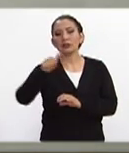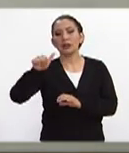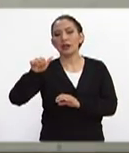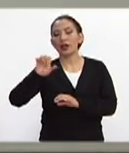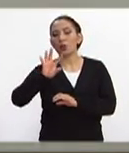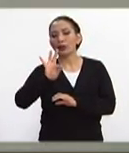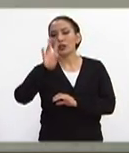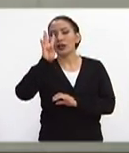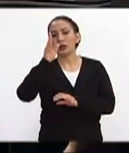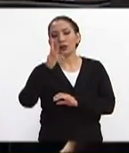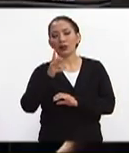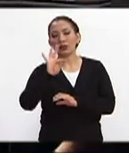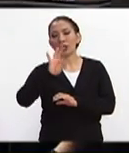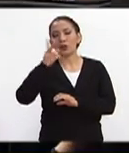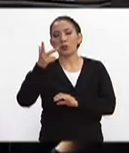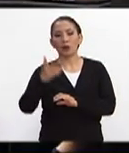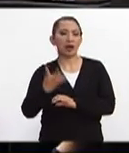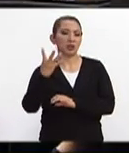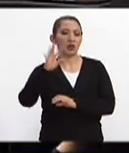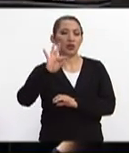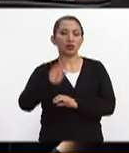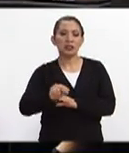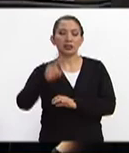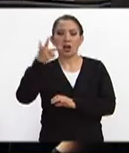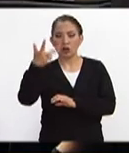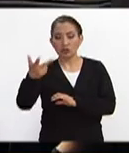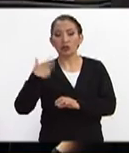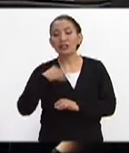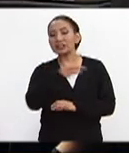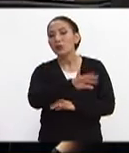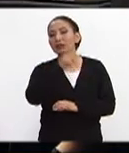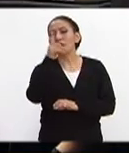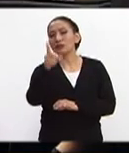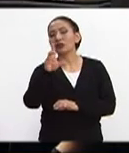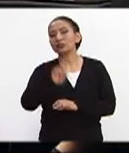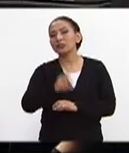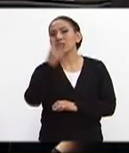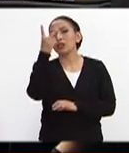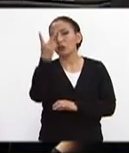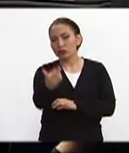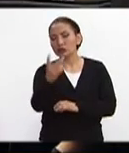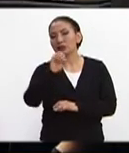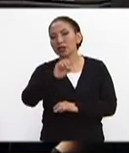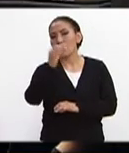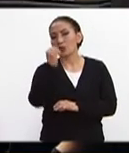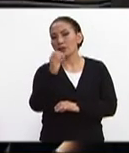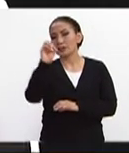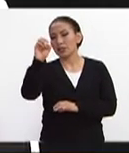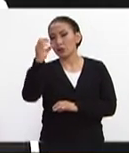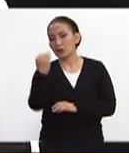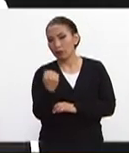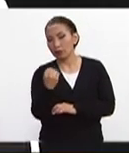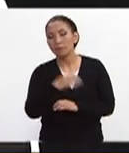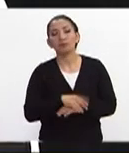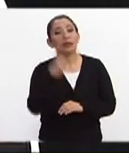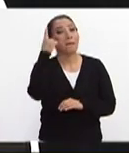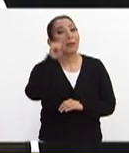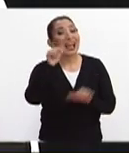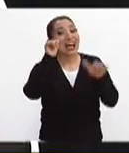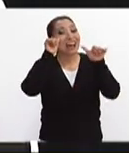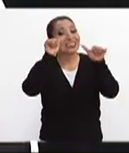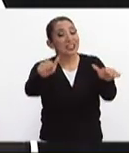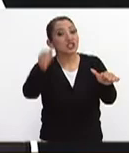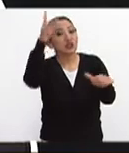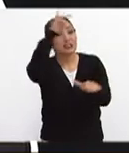-4888 están también en su pantalla y 51-32-0909 para la